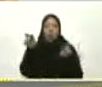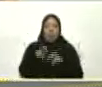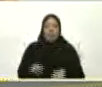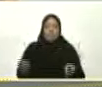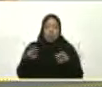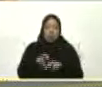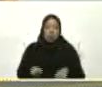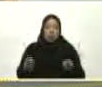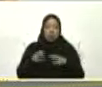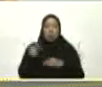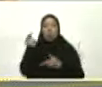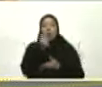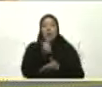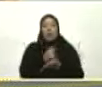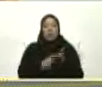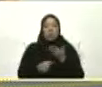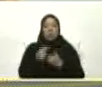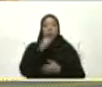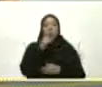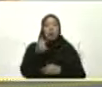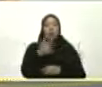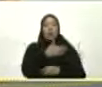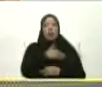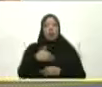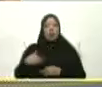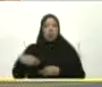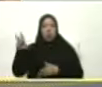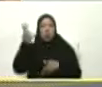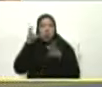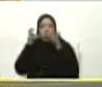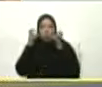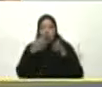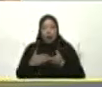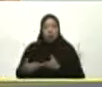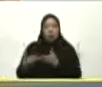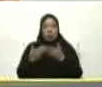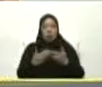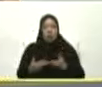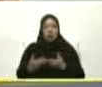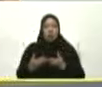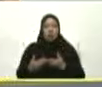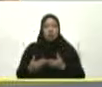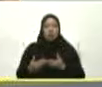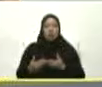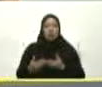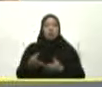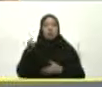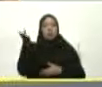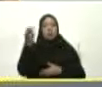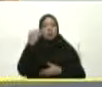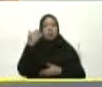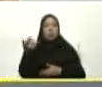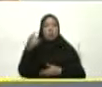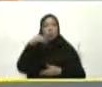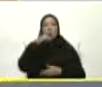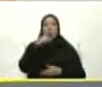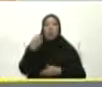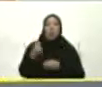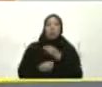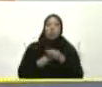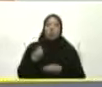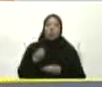Y la enseñanza Pero queremos Escuchar Al estudiantado A Maylaris Queremos saber Qué